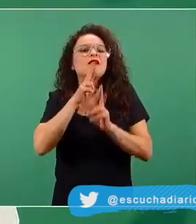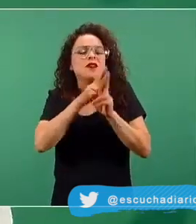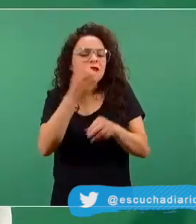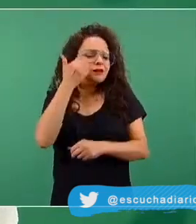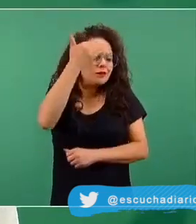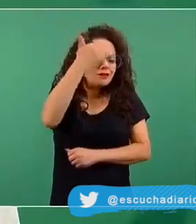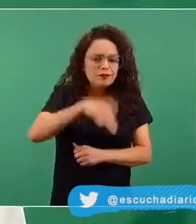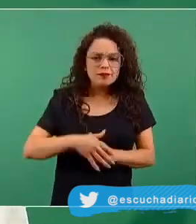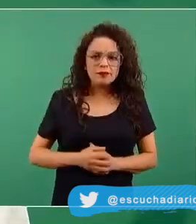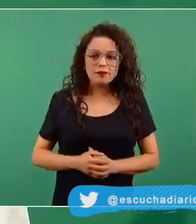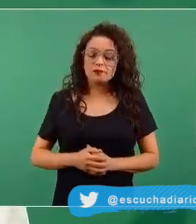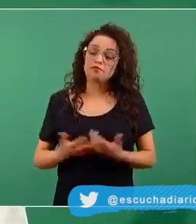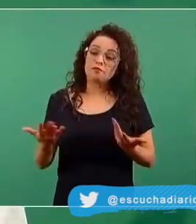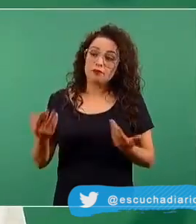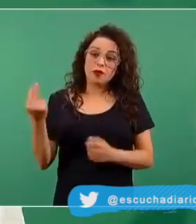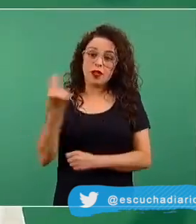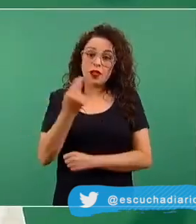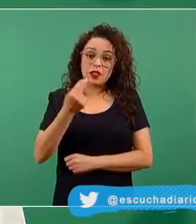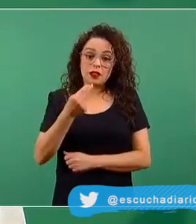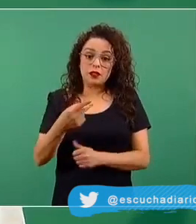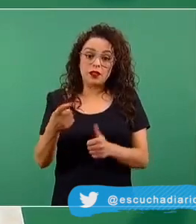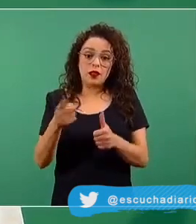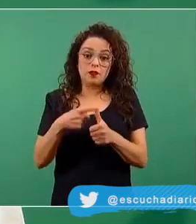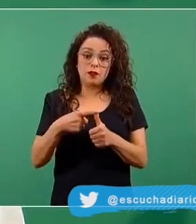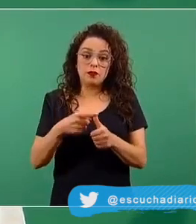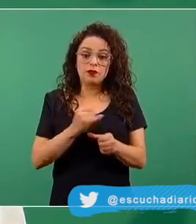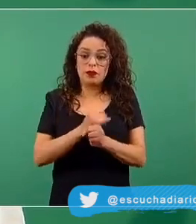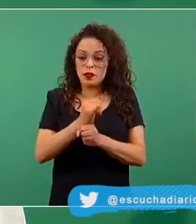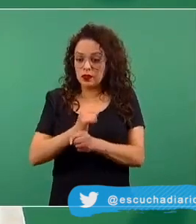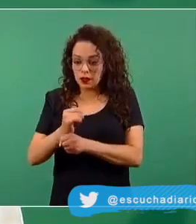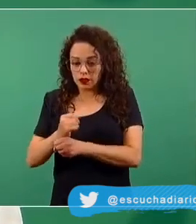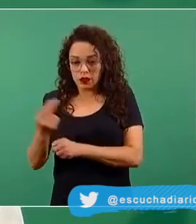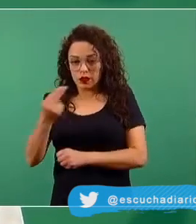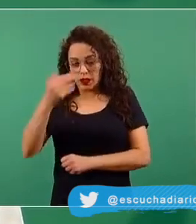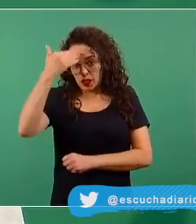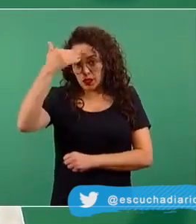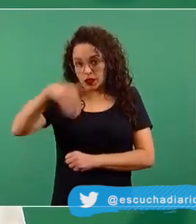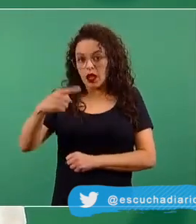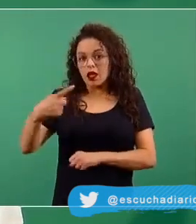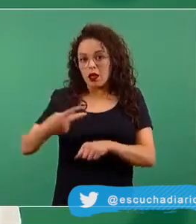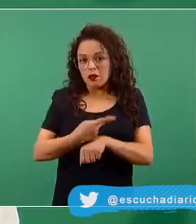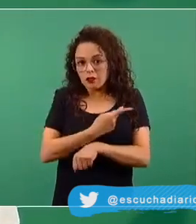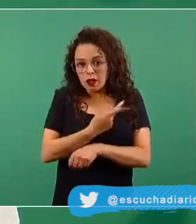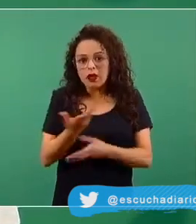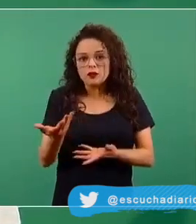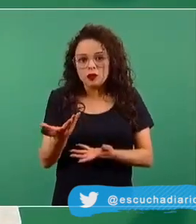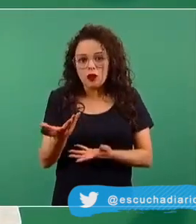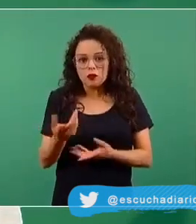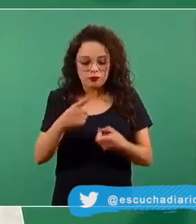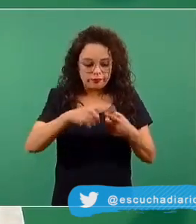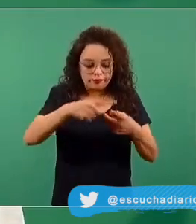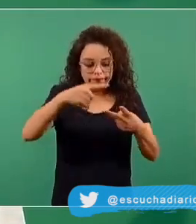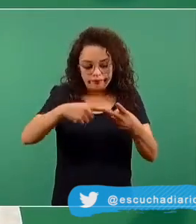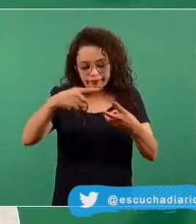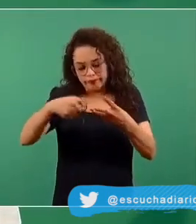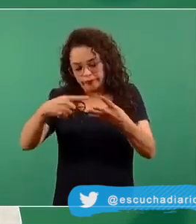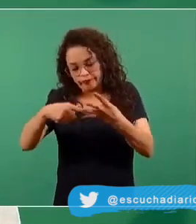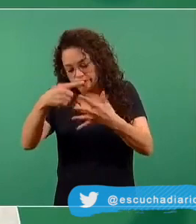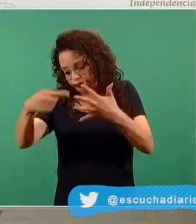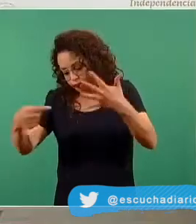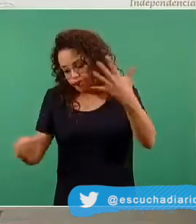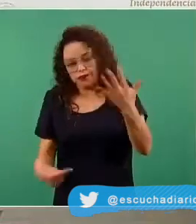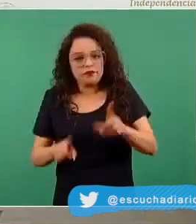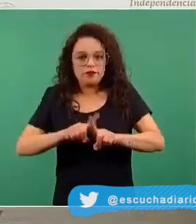aparatosa es la explicación o qué tantas ramificaciones tiene. Y efectivamente, como señaló el presidente, no